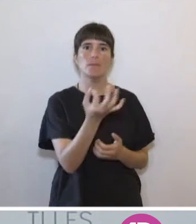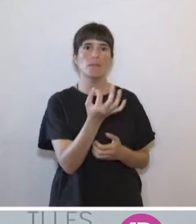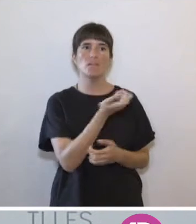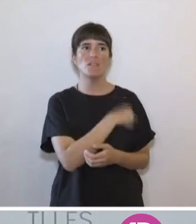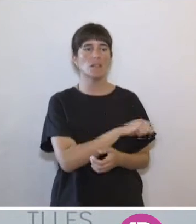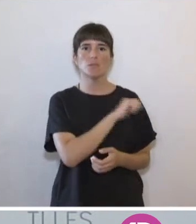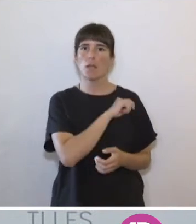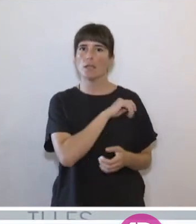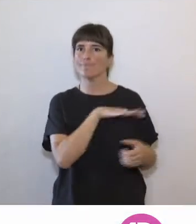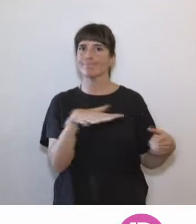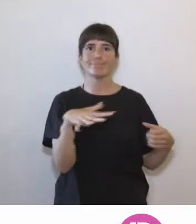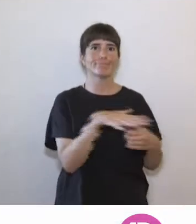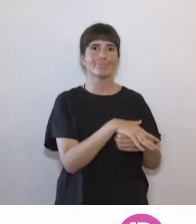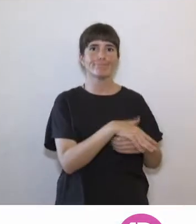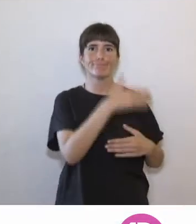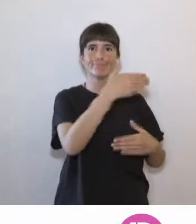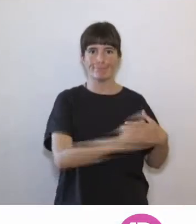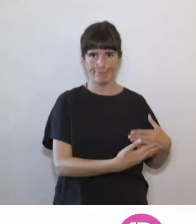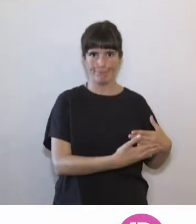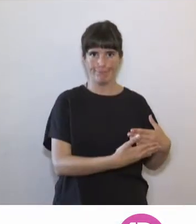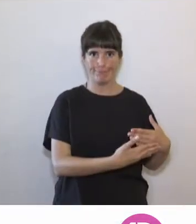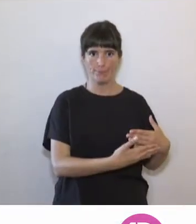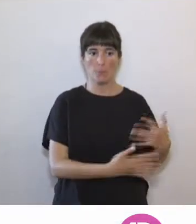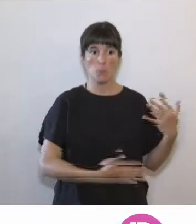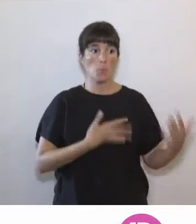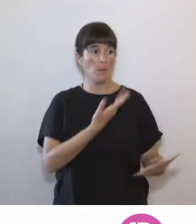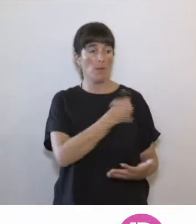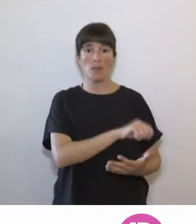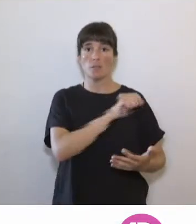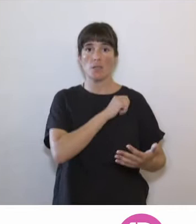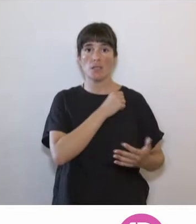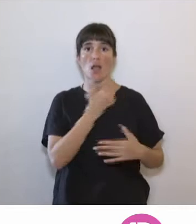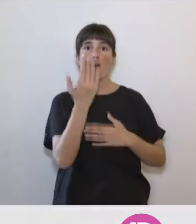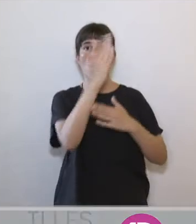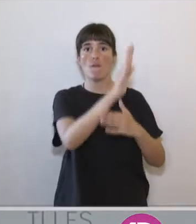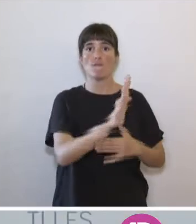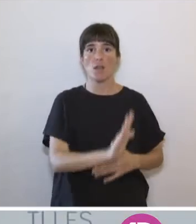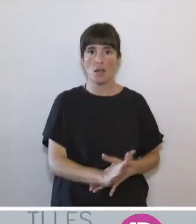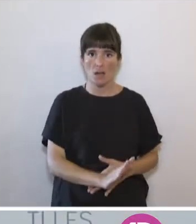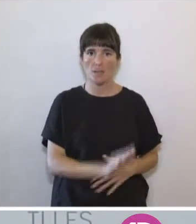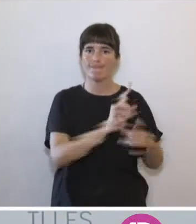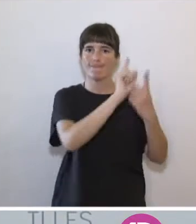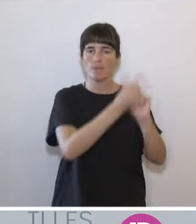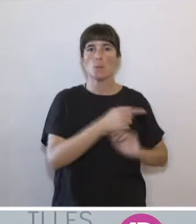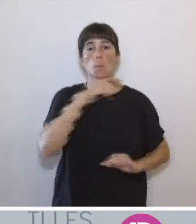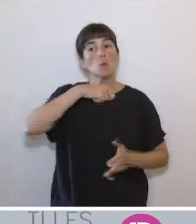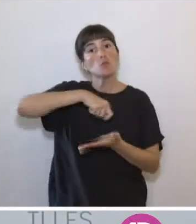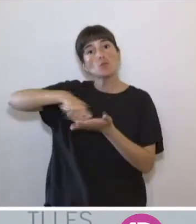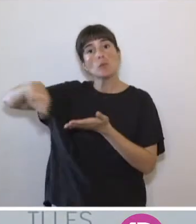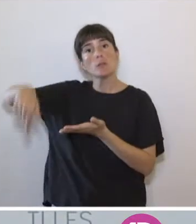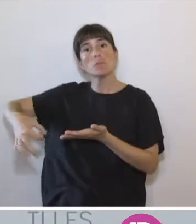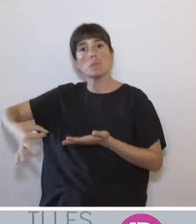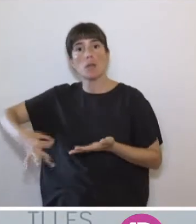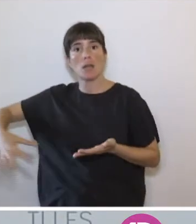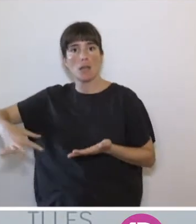A lo mejor el Estado modular las ofertas, incluso teniendo en cuenta que no es lo mismo un salario en Baleares que un salario